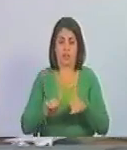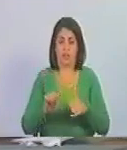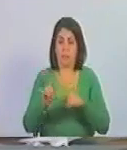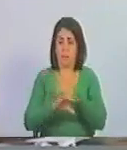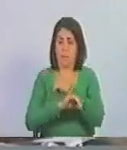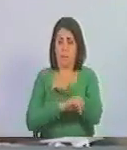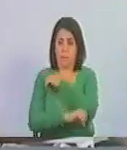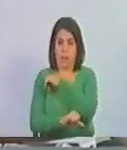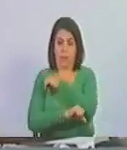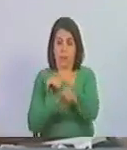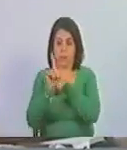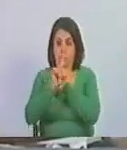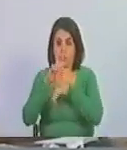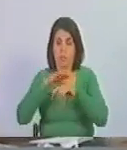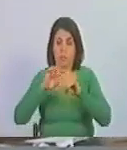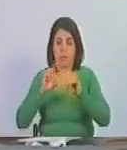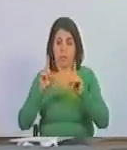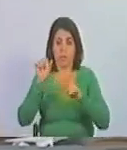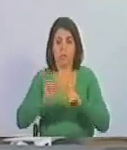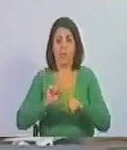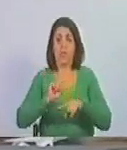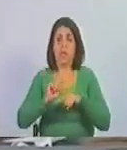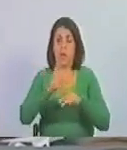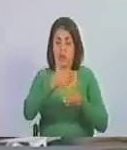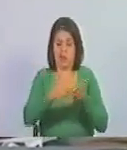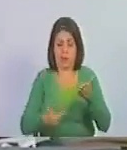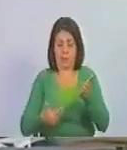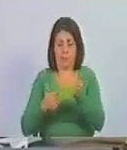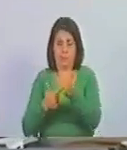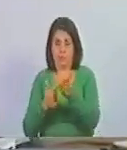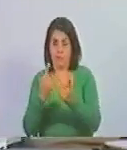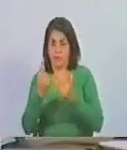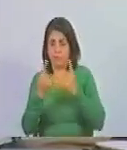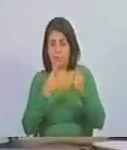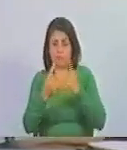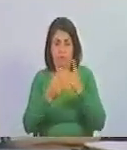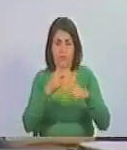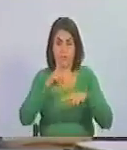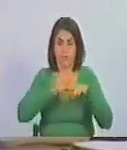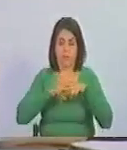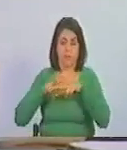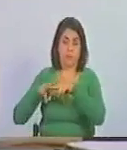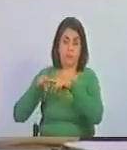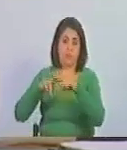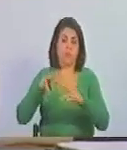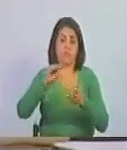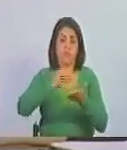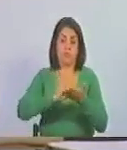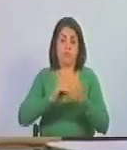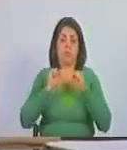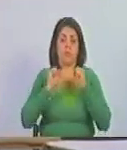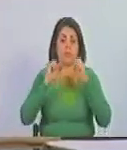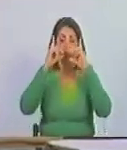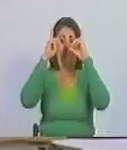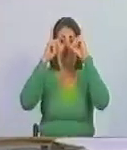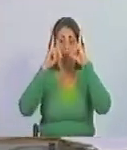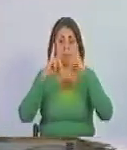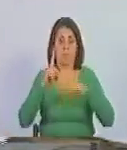no pero si para dar lecciones si para sentar nuestra firme posición